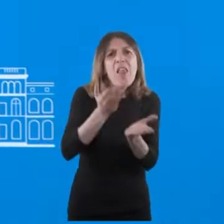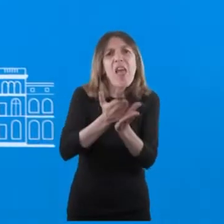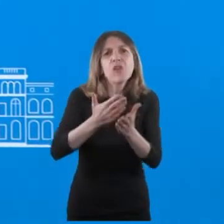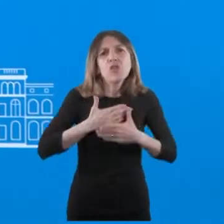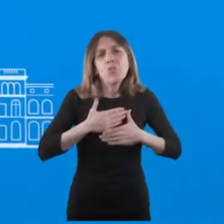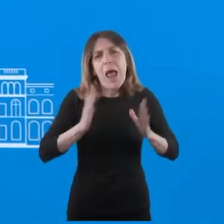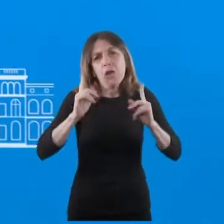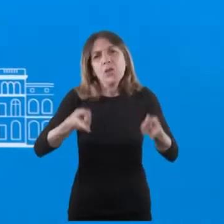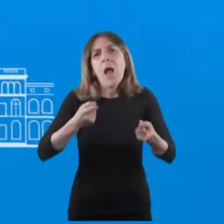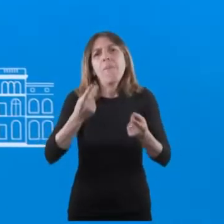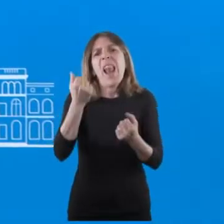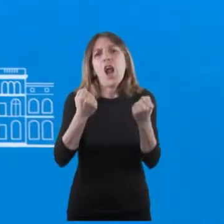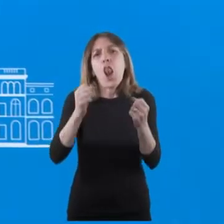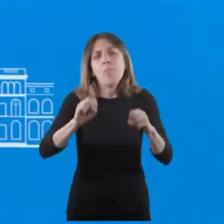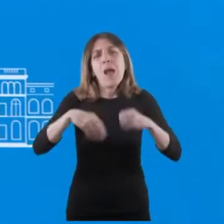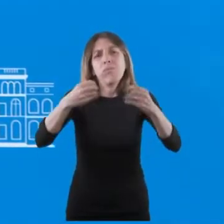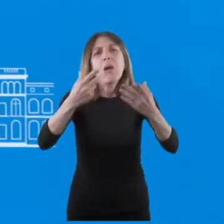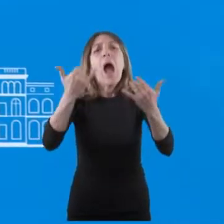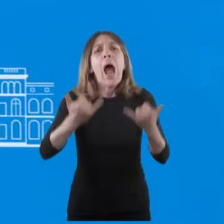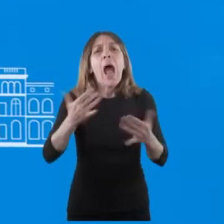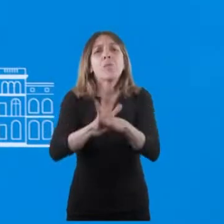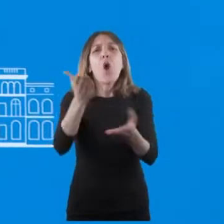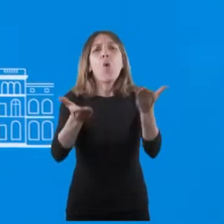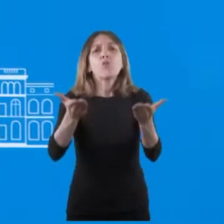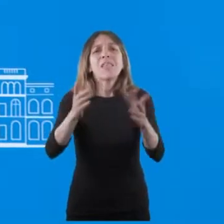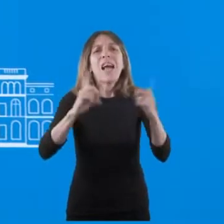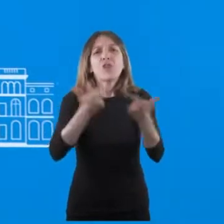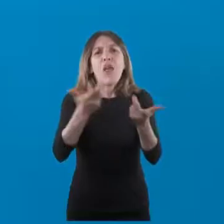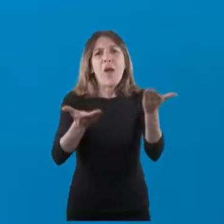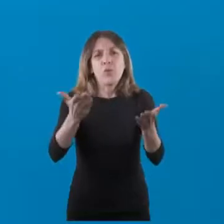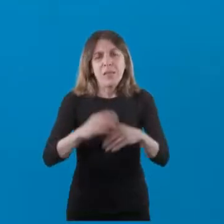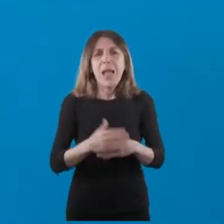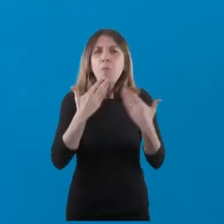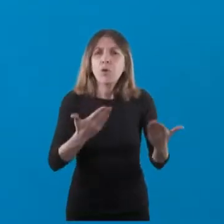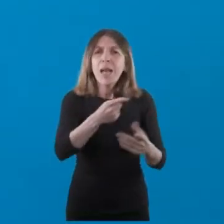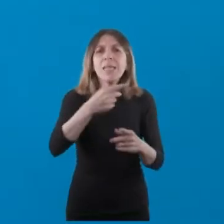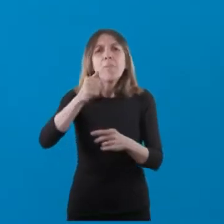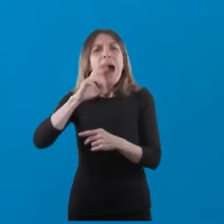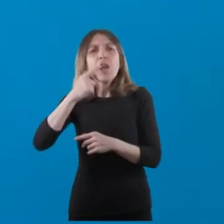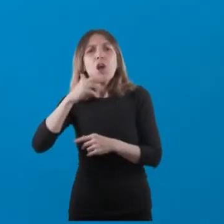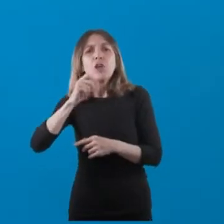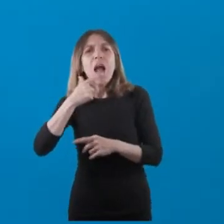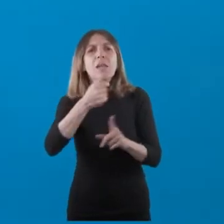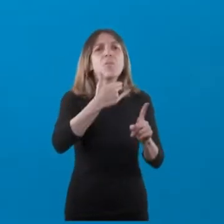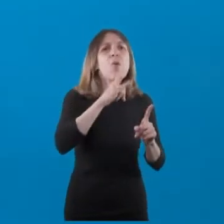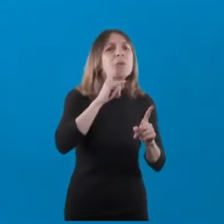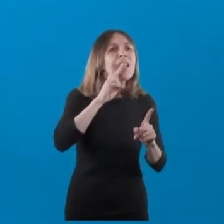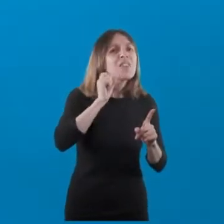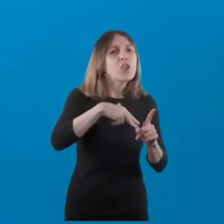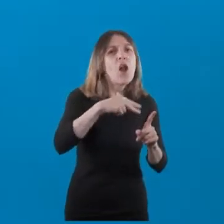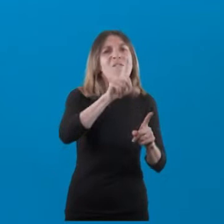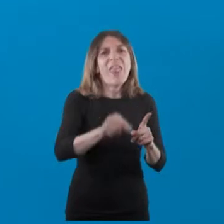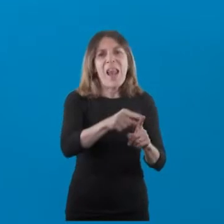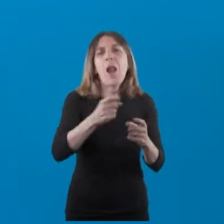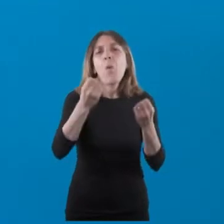un crecimiento económico con justicia social. Muchas gracias, Nicolás. Mauro Rosales, Multivisión Federal. Buen día,